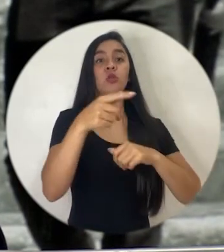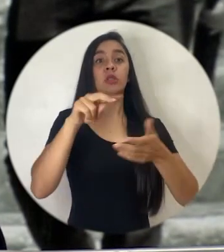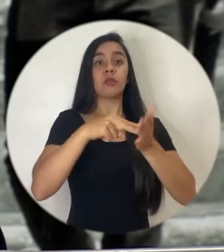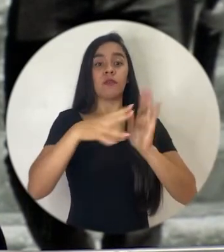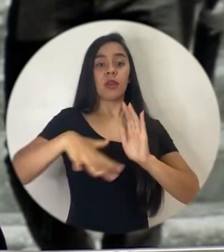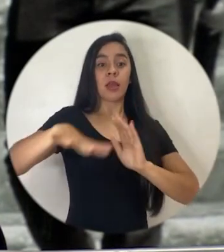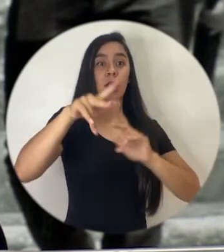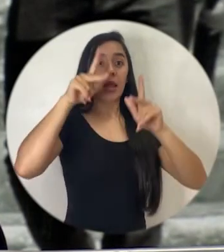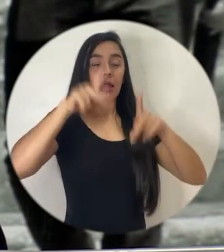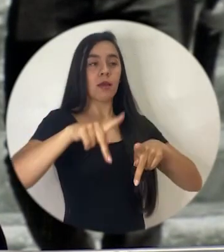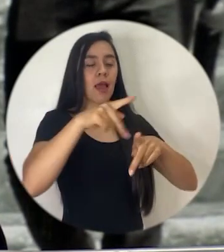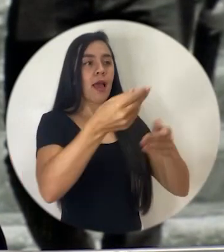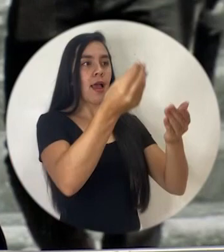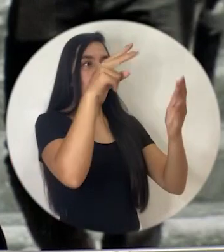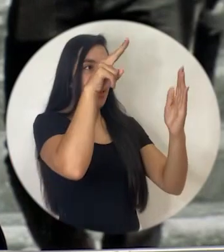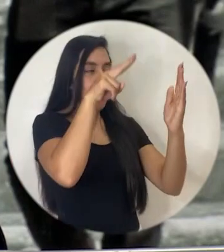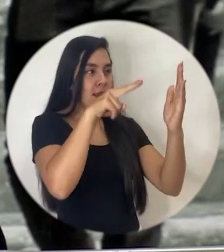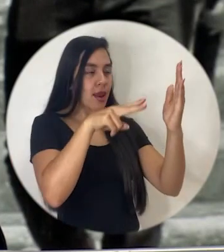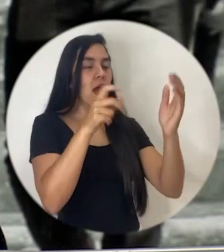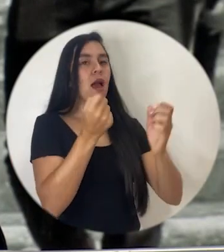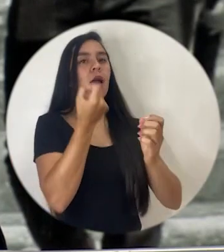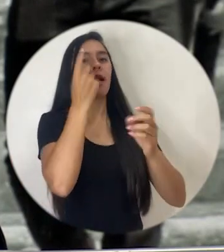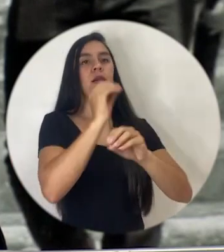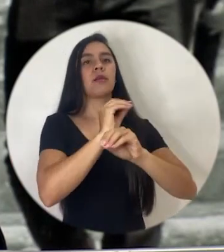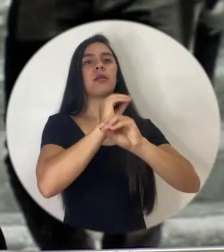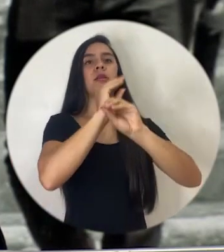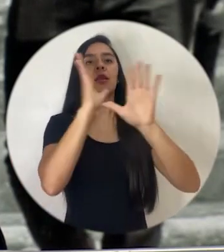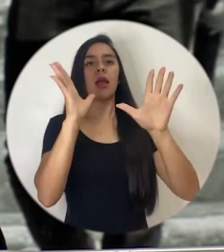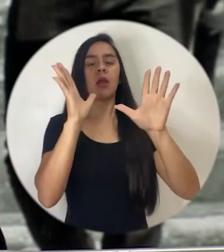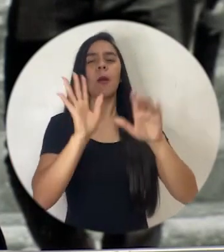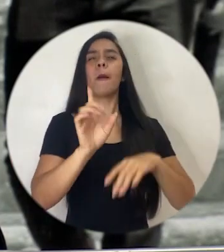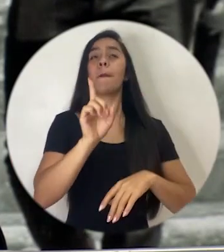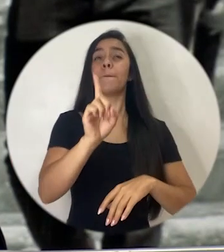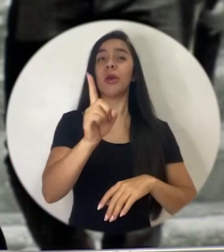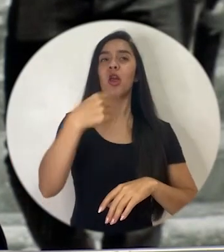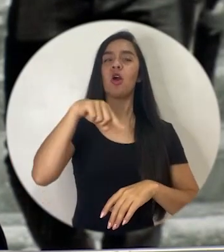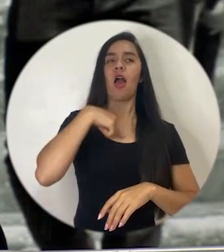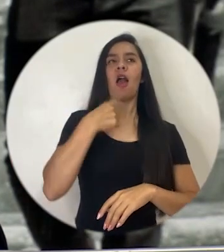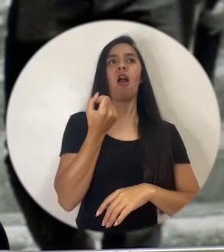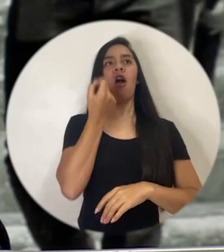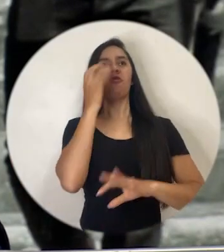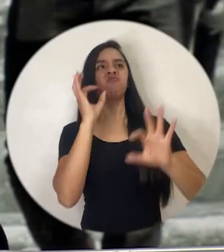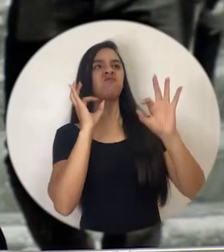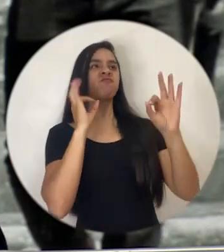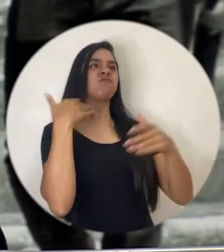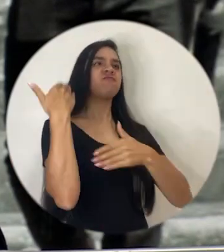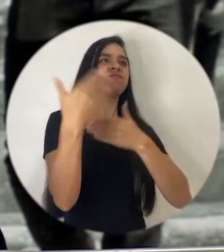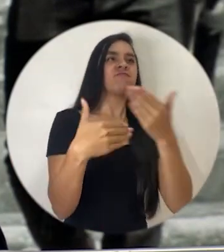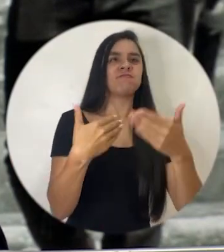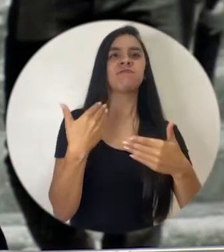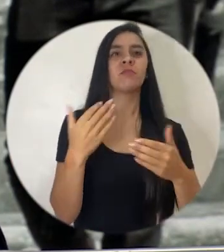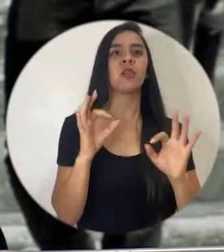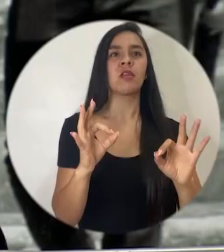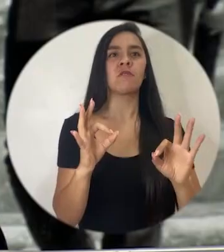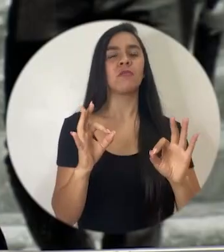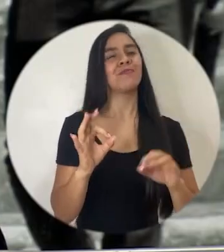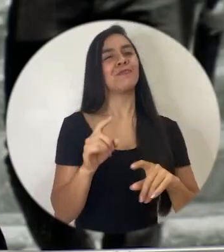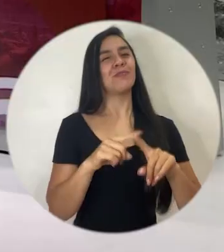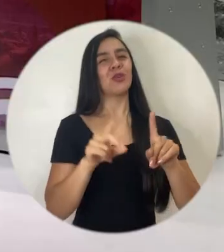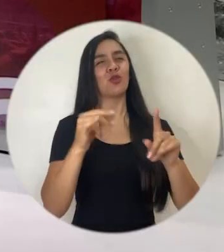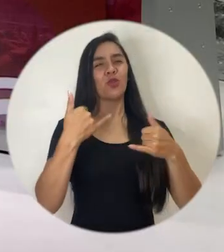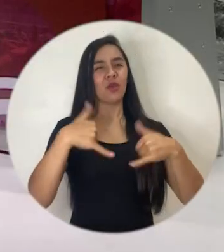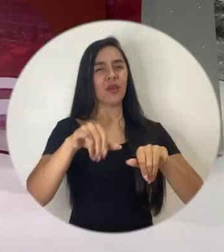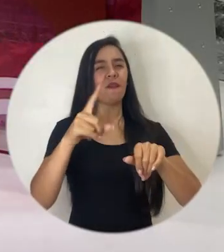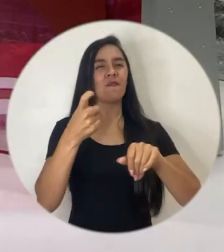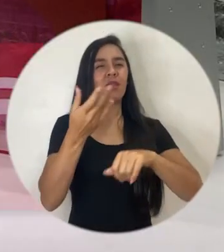consumidor. Ahora, no deberíamos cantar victoria, estamos muy lejos de haber avanzado todo lo que